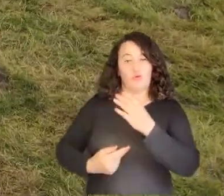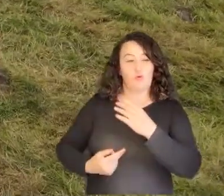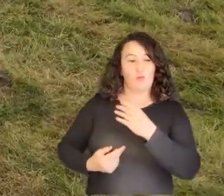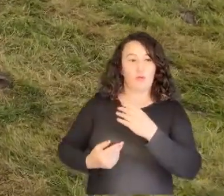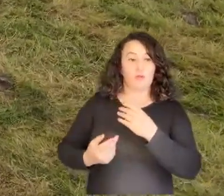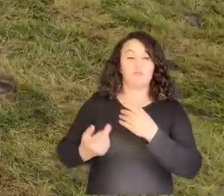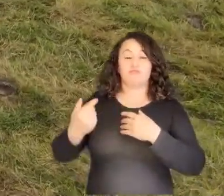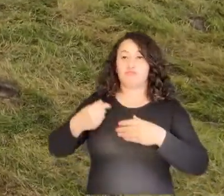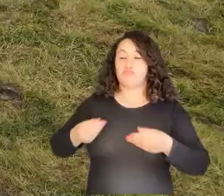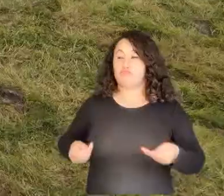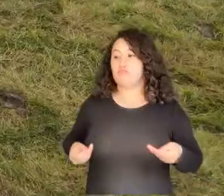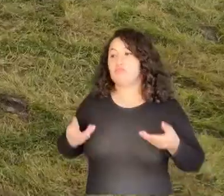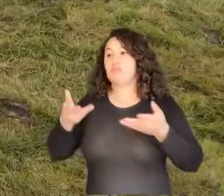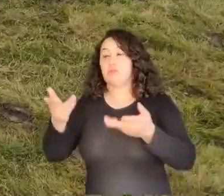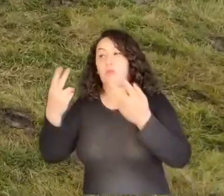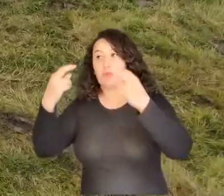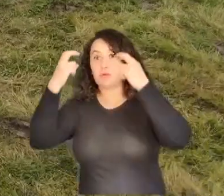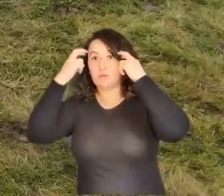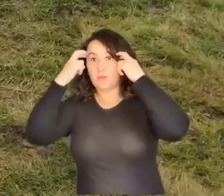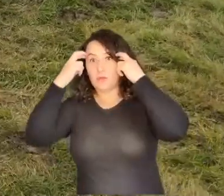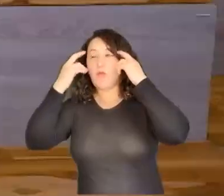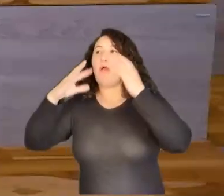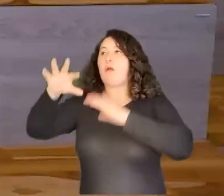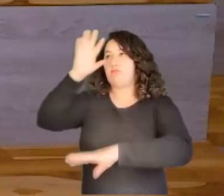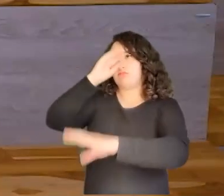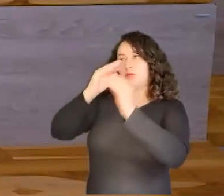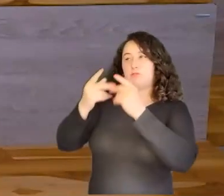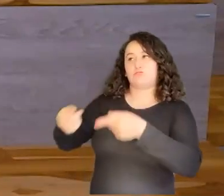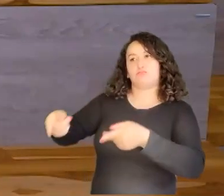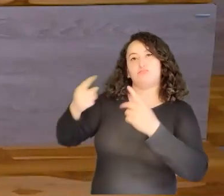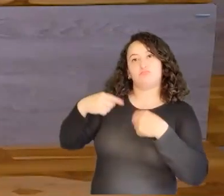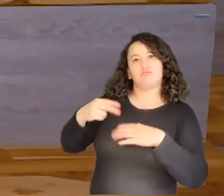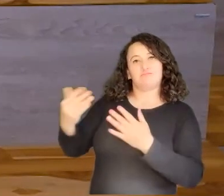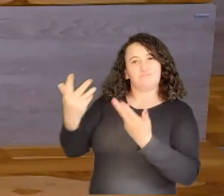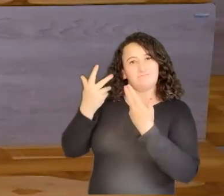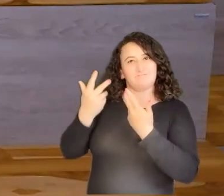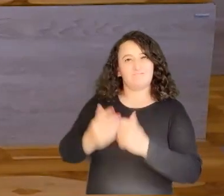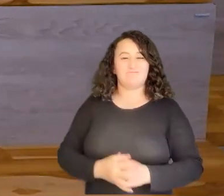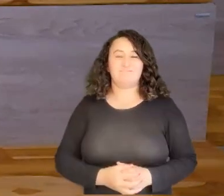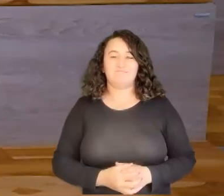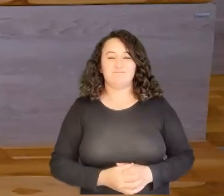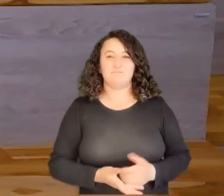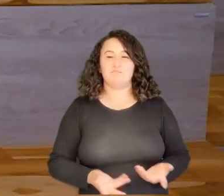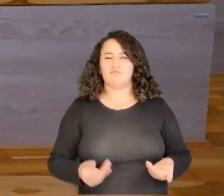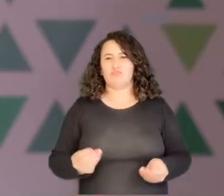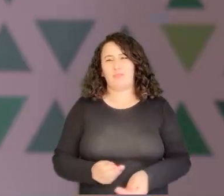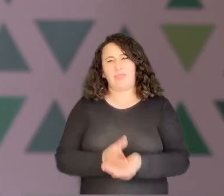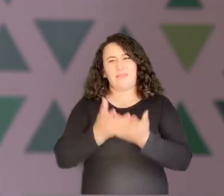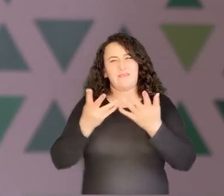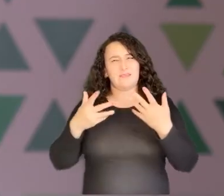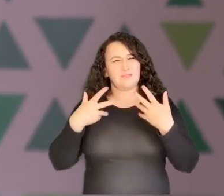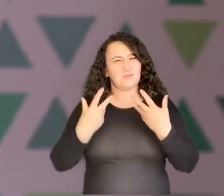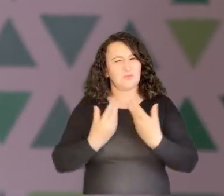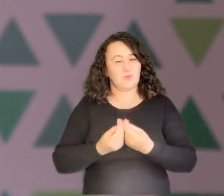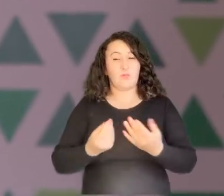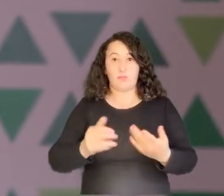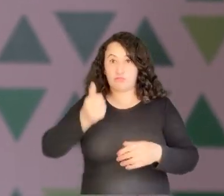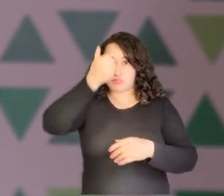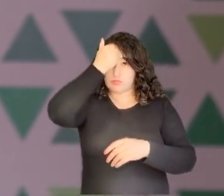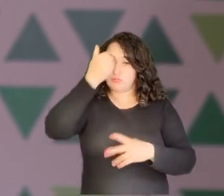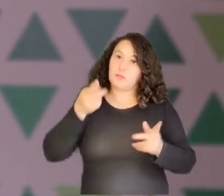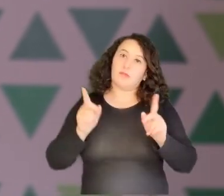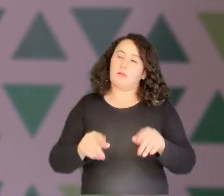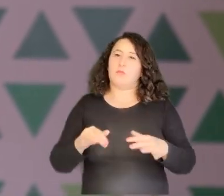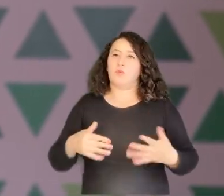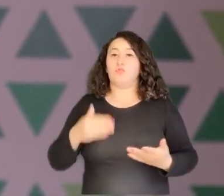yo les doy mi conocimiento, pero también aprendo de ellos. Dentro de este gran grupo diverso, ha sido también muy priorizado el papel de